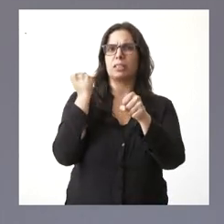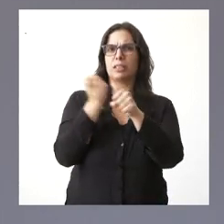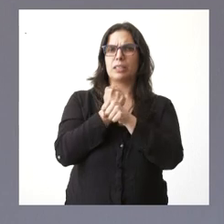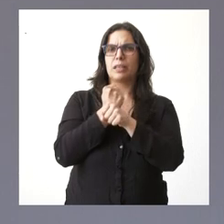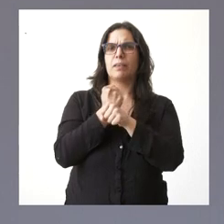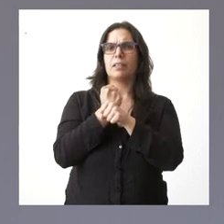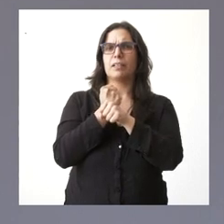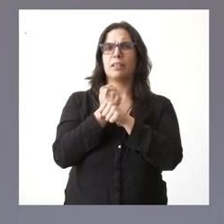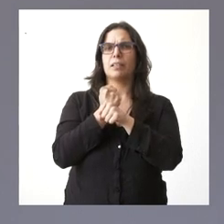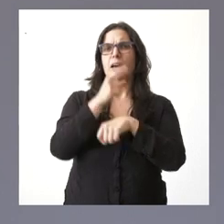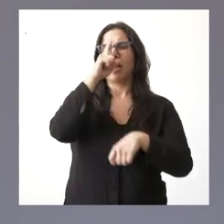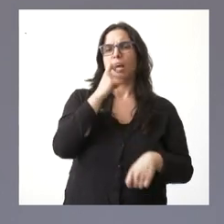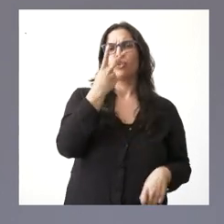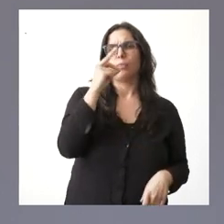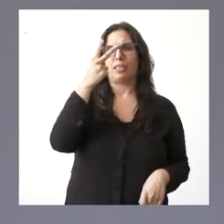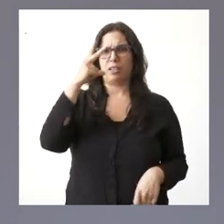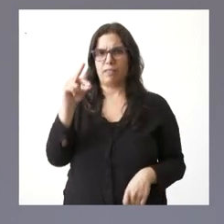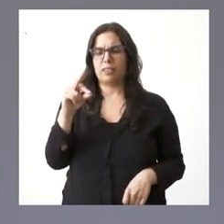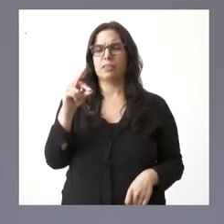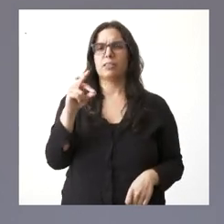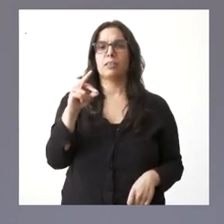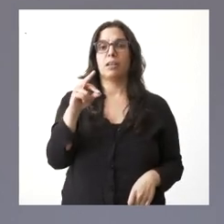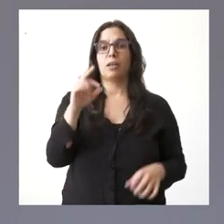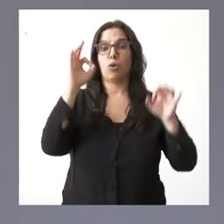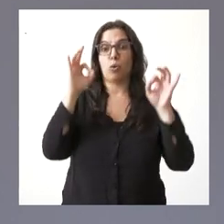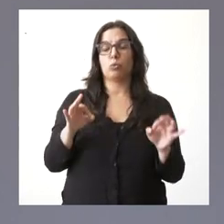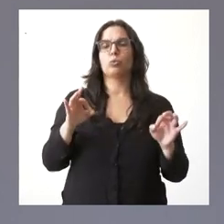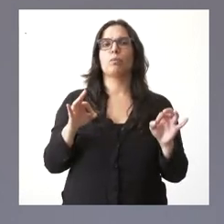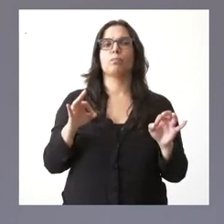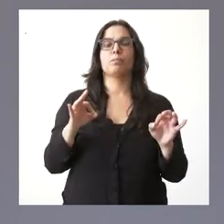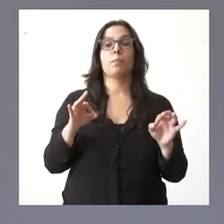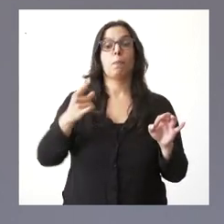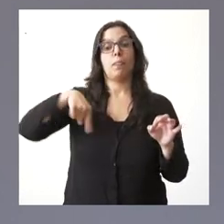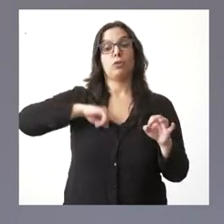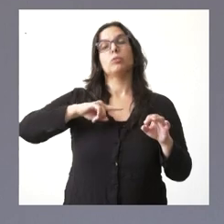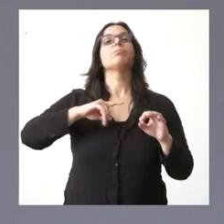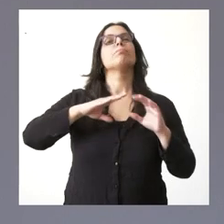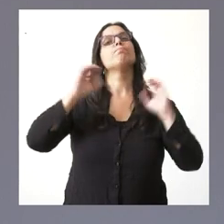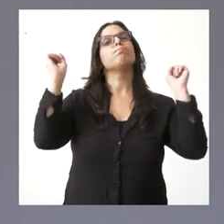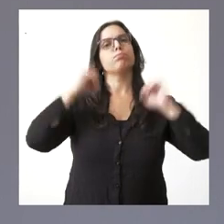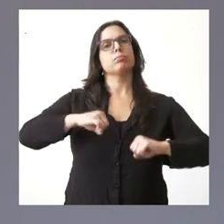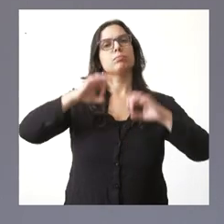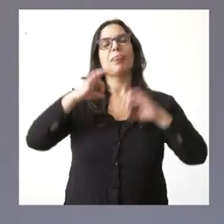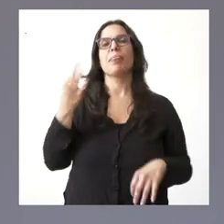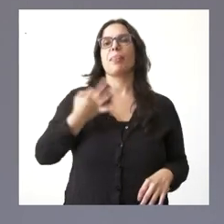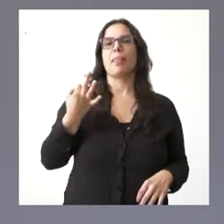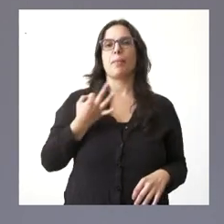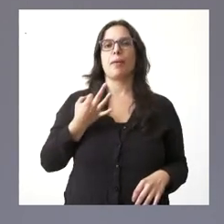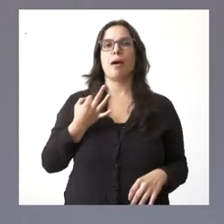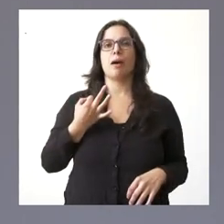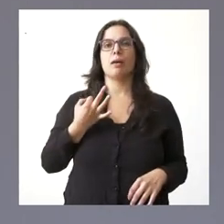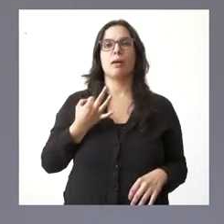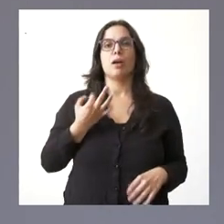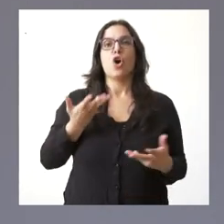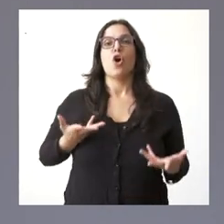esta dirección, en el año 2020, cuando se determinó, cuando aprobamos que fuera única el prestador del